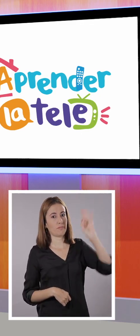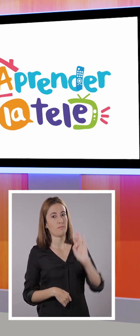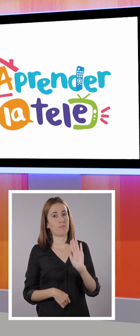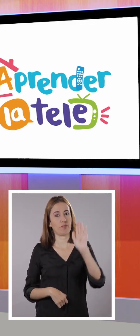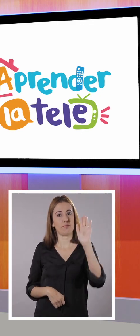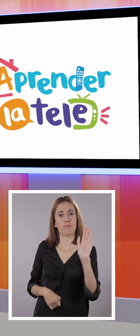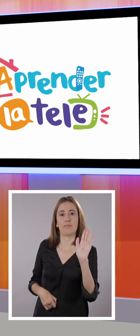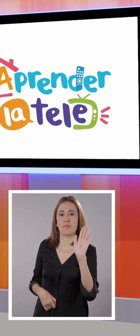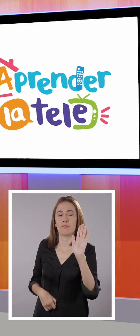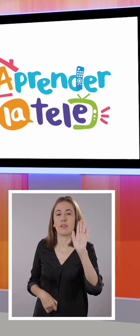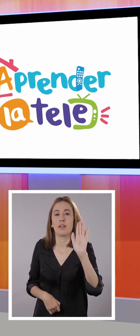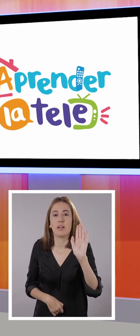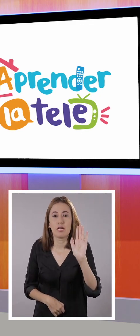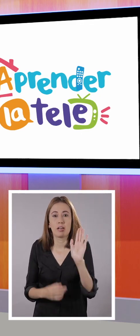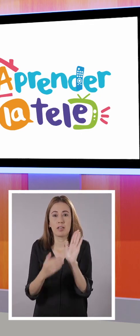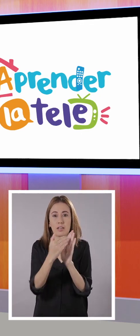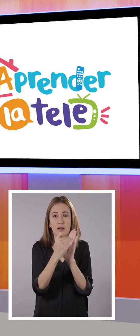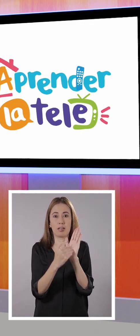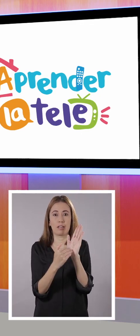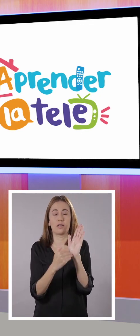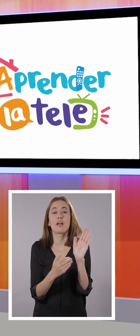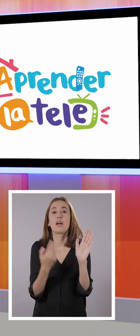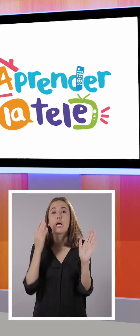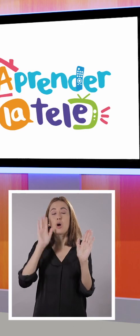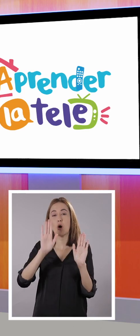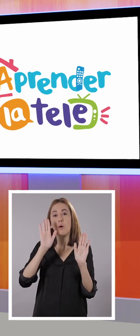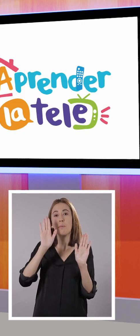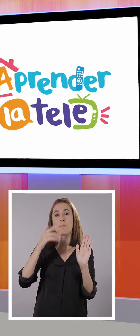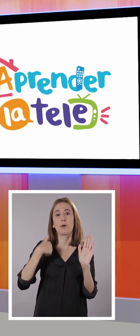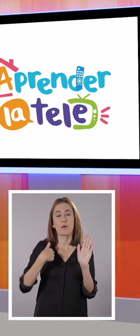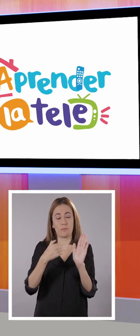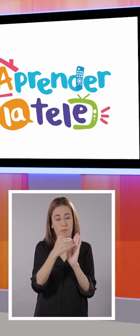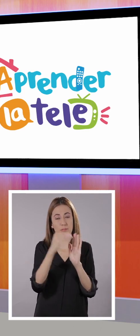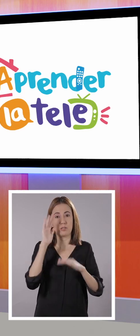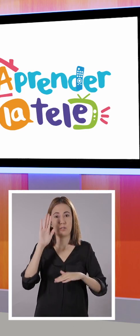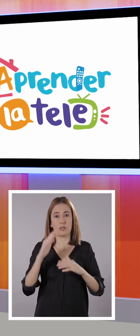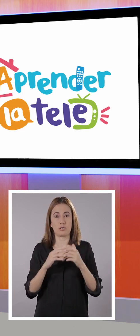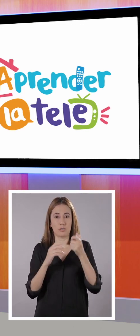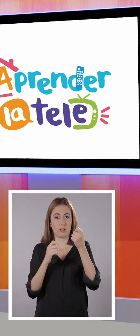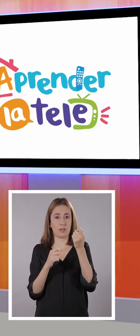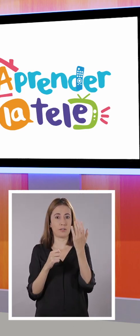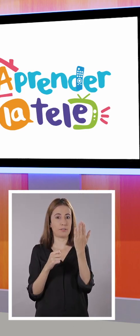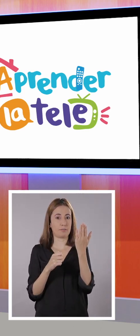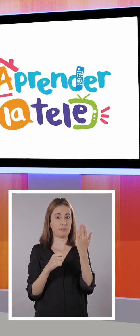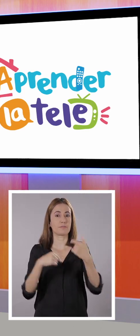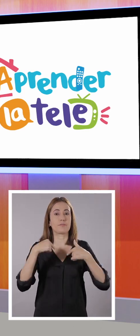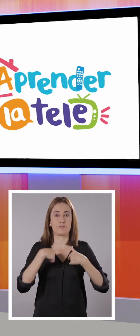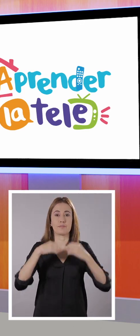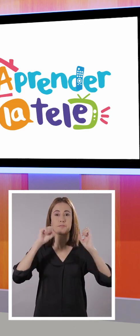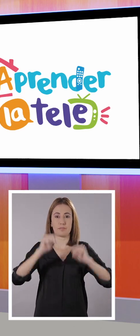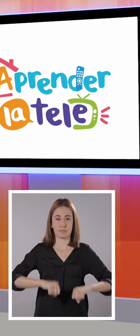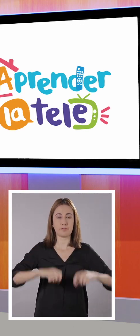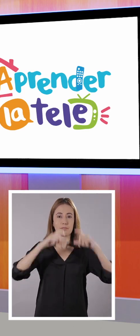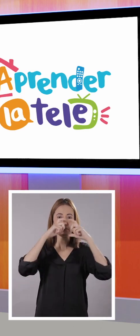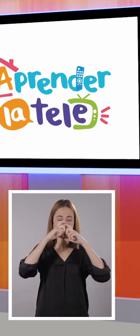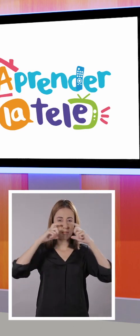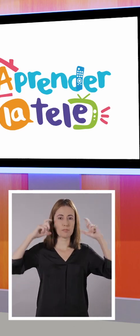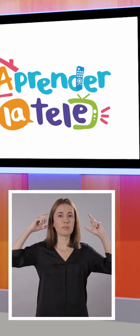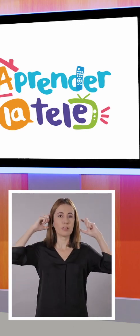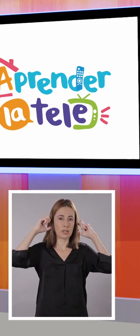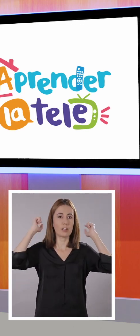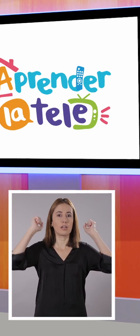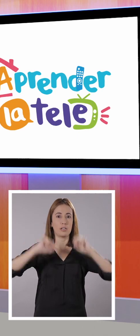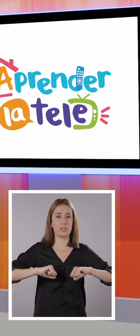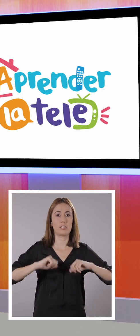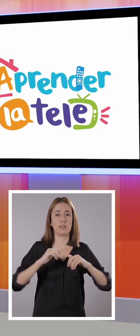Esta de aquí. La primera que sale. Ok. ¿Puedes leer el compromiso que hicimos? Claro que sí. Llevaré siempre la